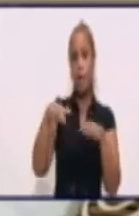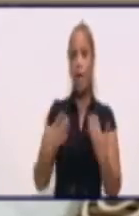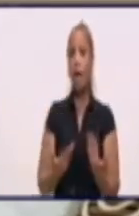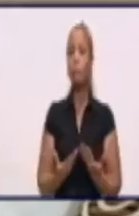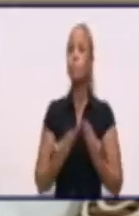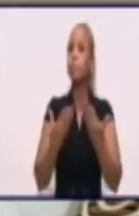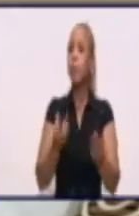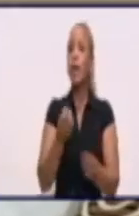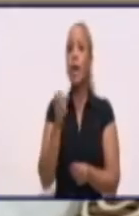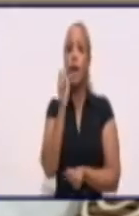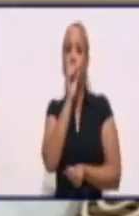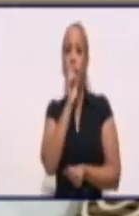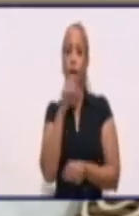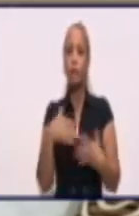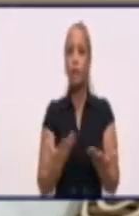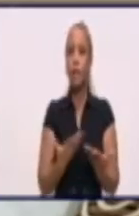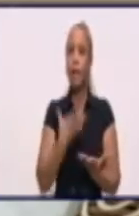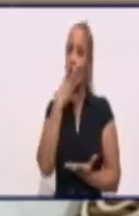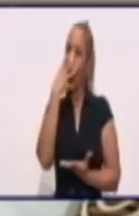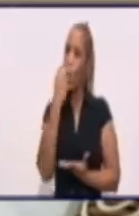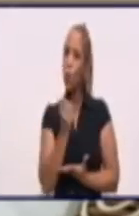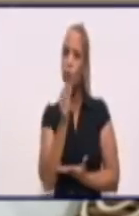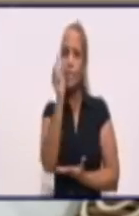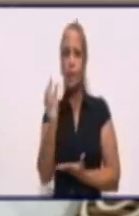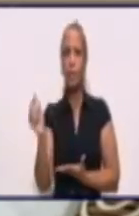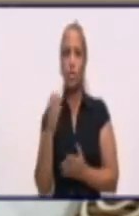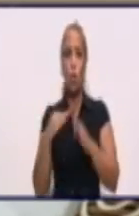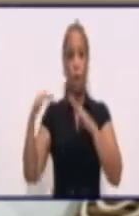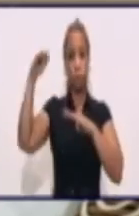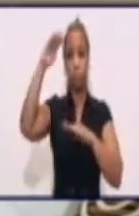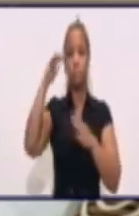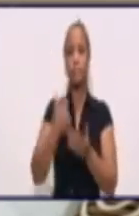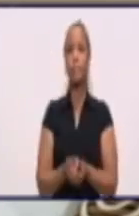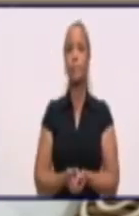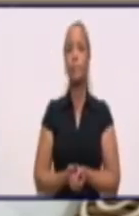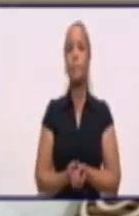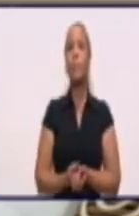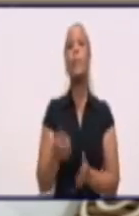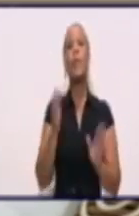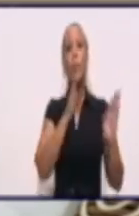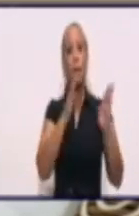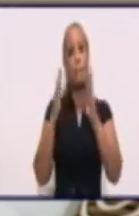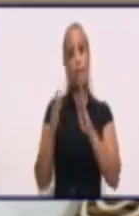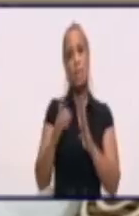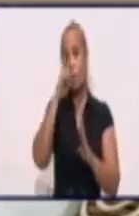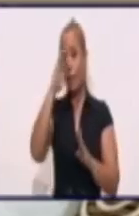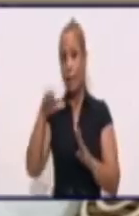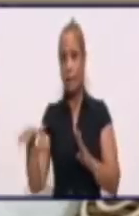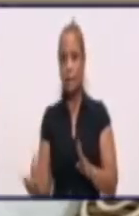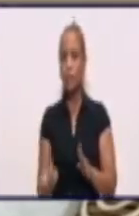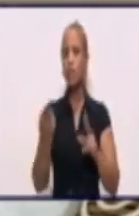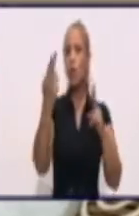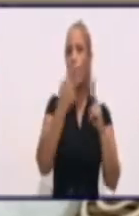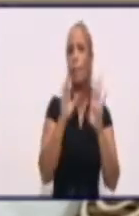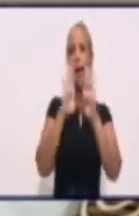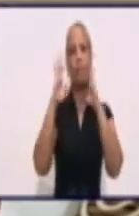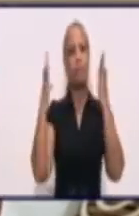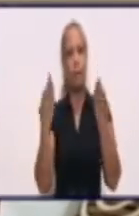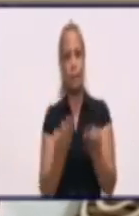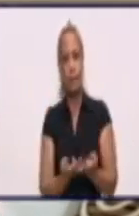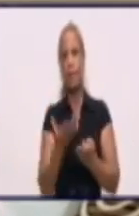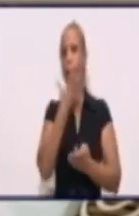degustan la tercera edad. El espacio para niños, el espacio para la familia, para jóvenes, para